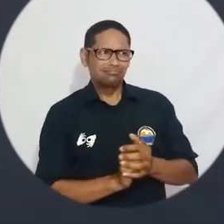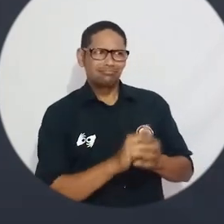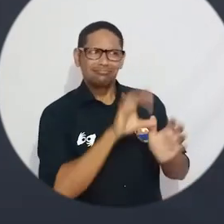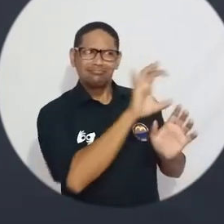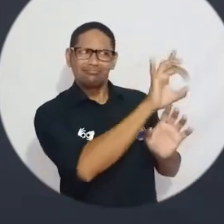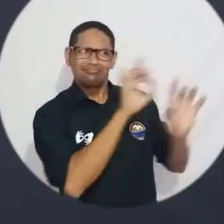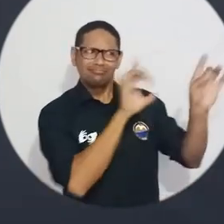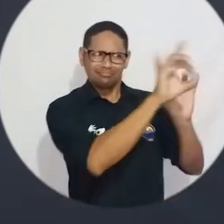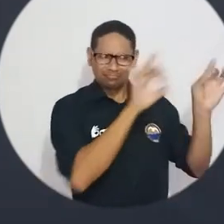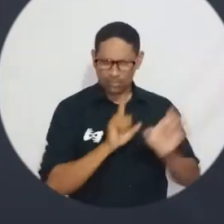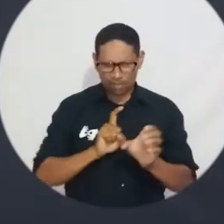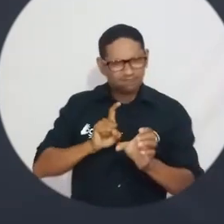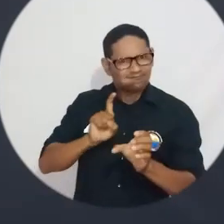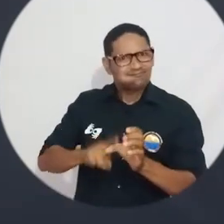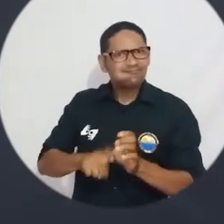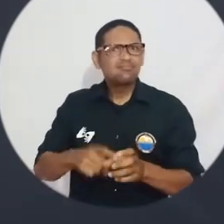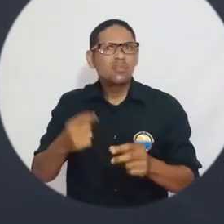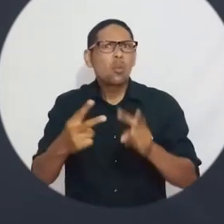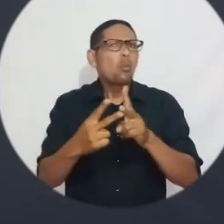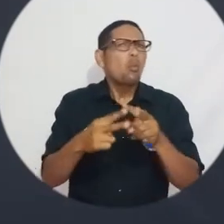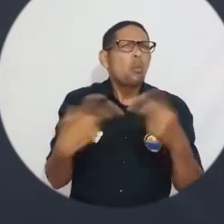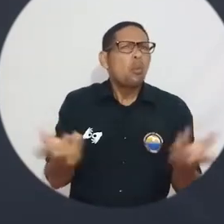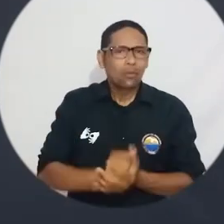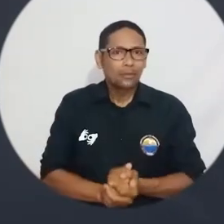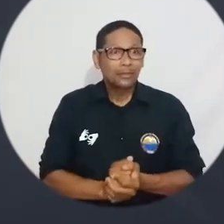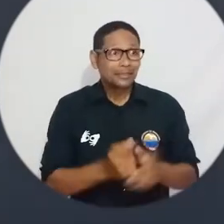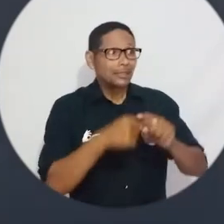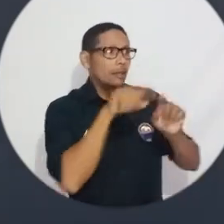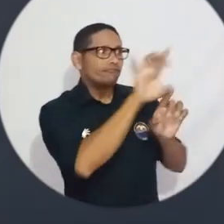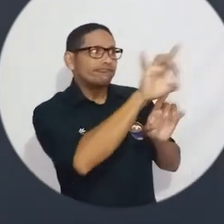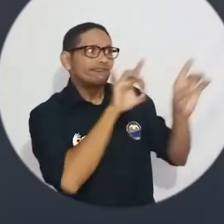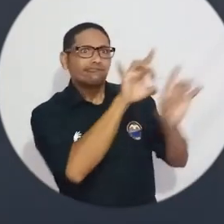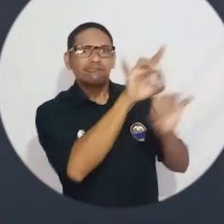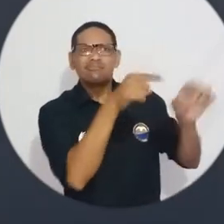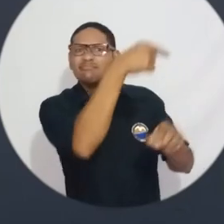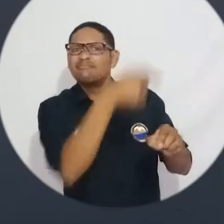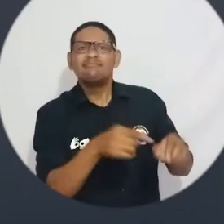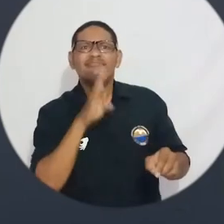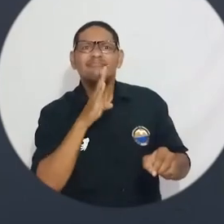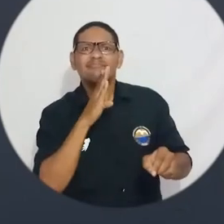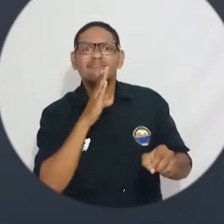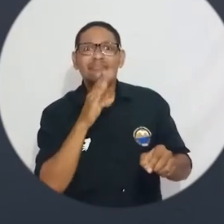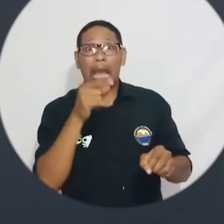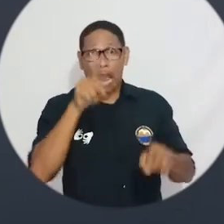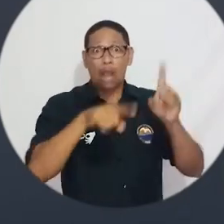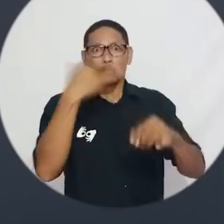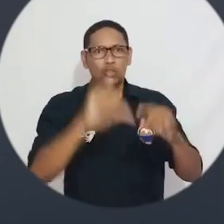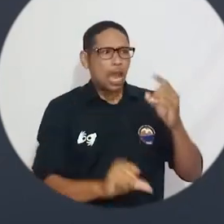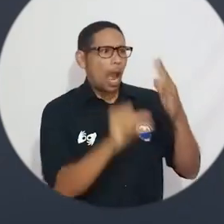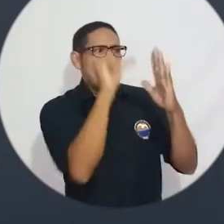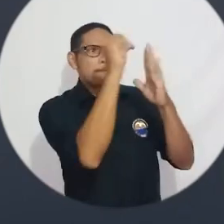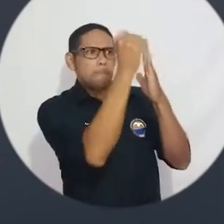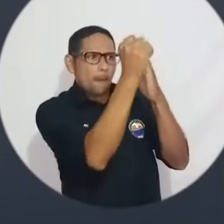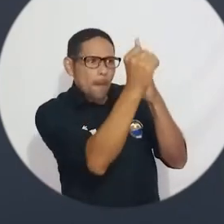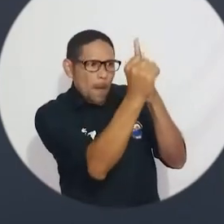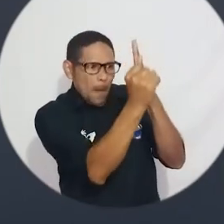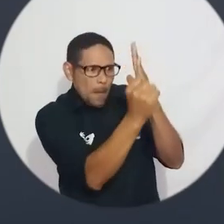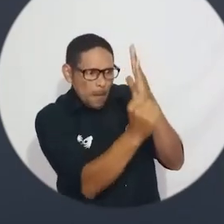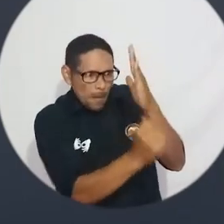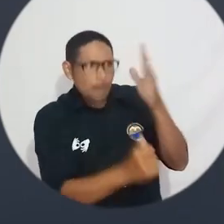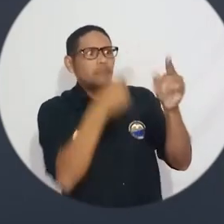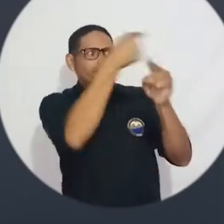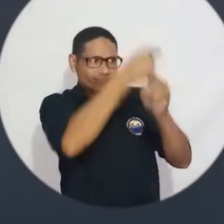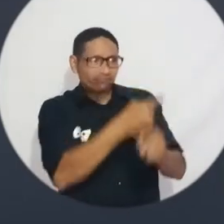¿Qué diferencia hay entre seleccionados y admitidos? Los seleccionados son los participantes que cumplen los